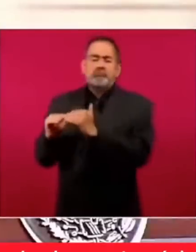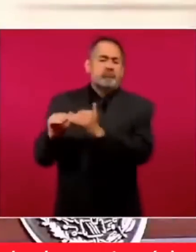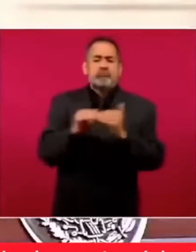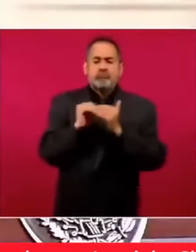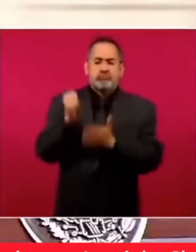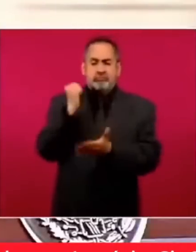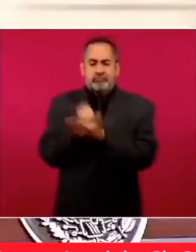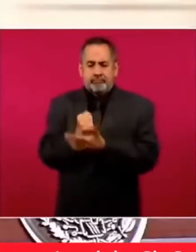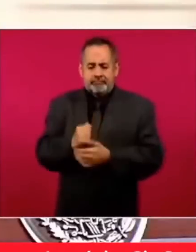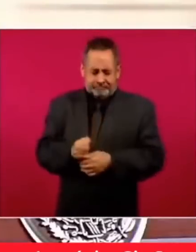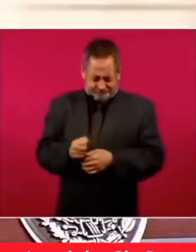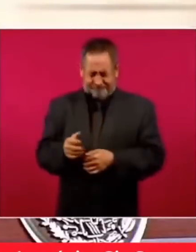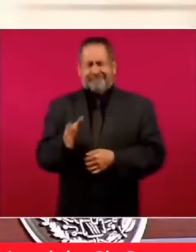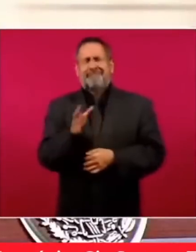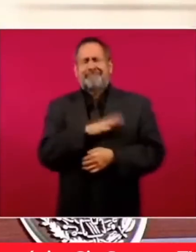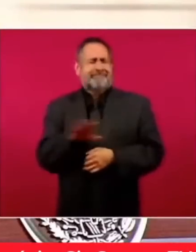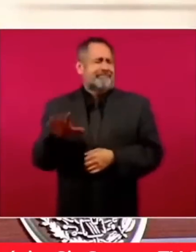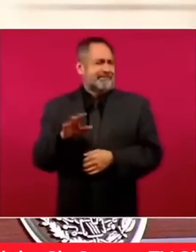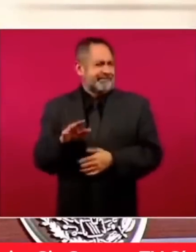Imagínense.